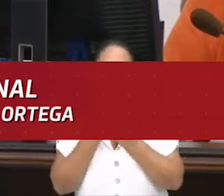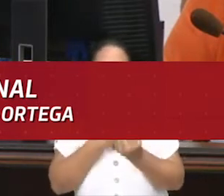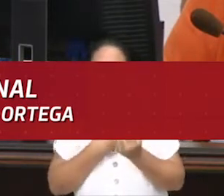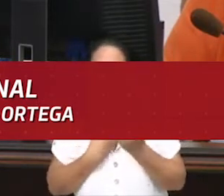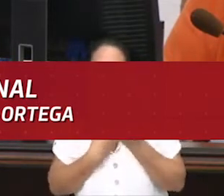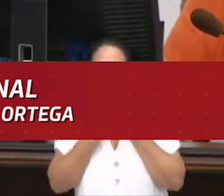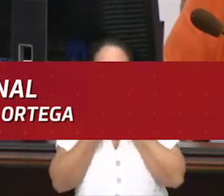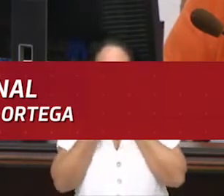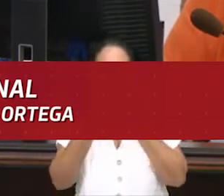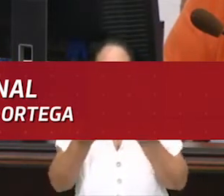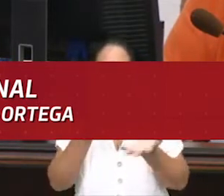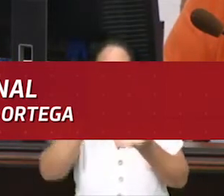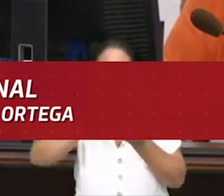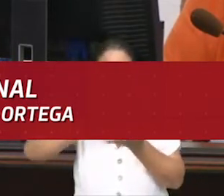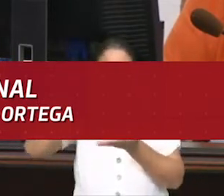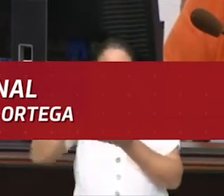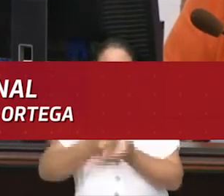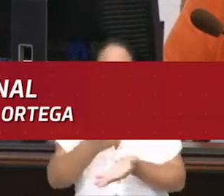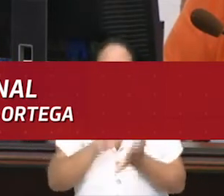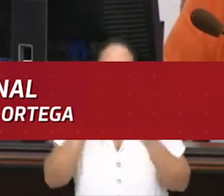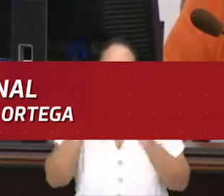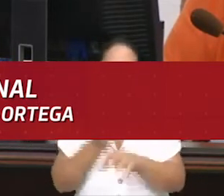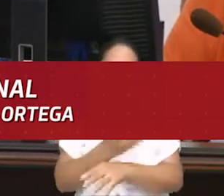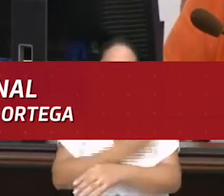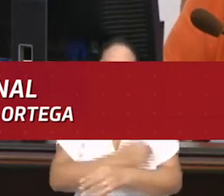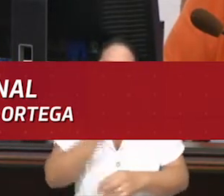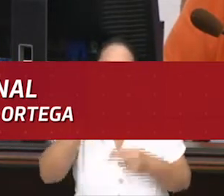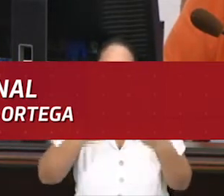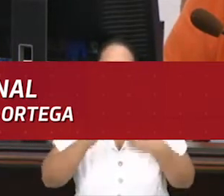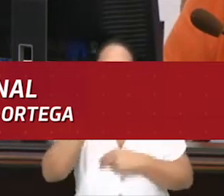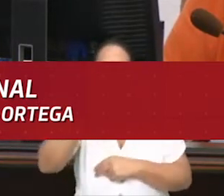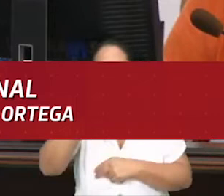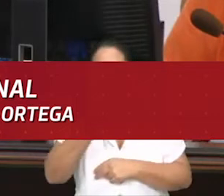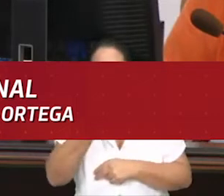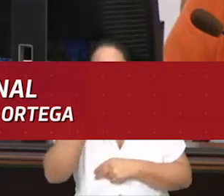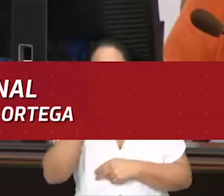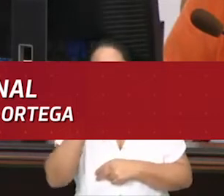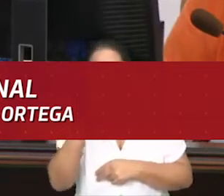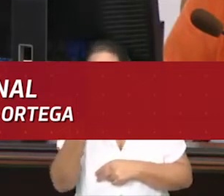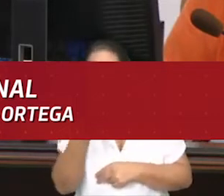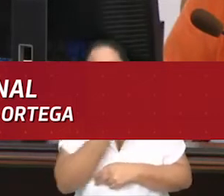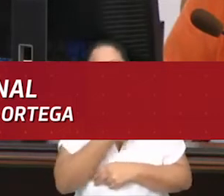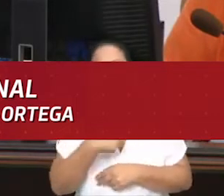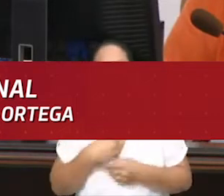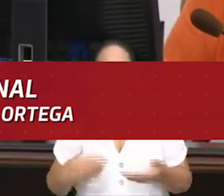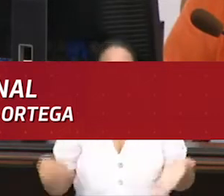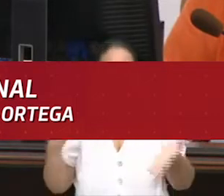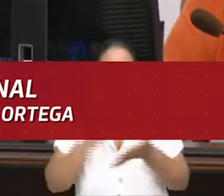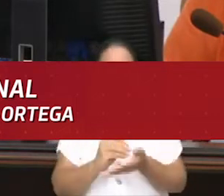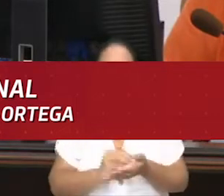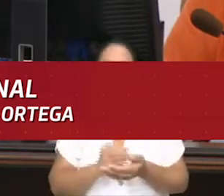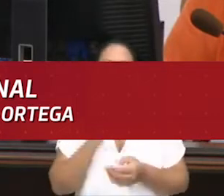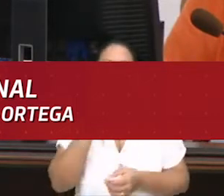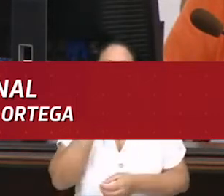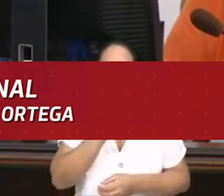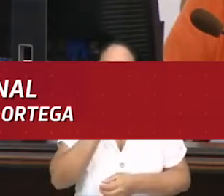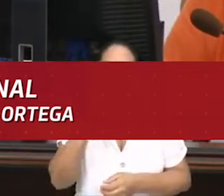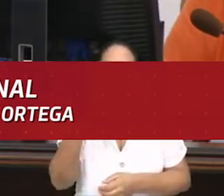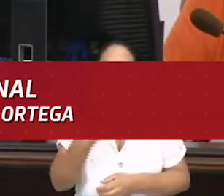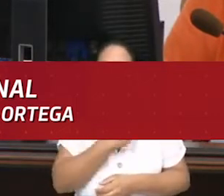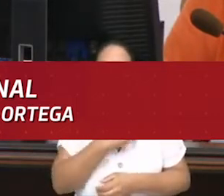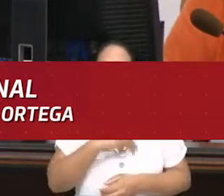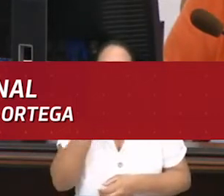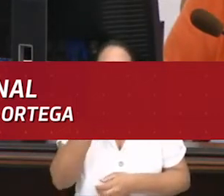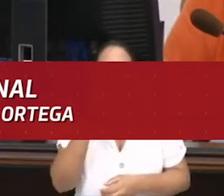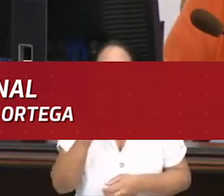de Lucro, publicado en la Gaceta Diario Oficial Nº 66, violentando lo establecido en el artículo 34, numerales